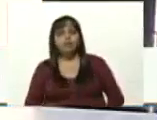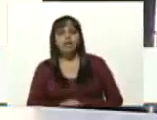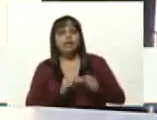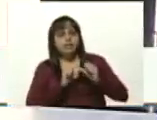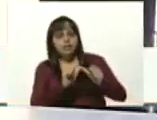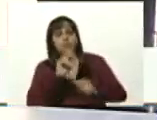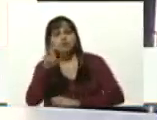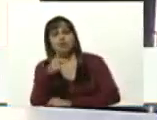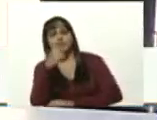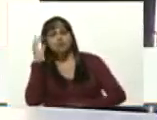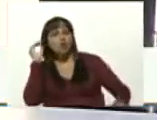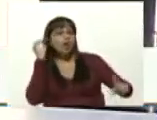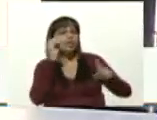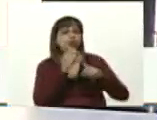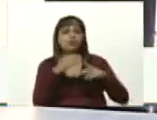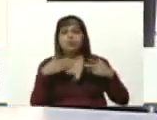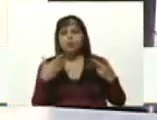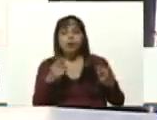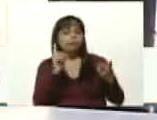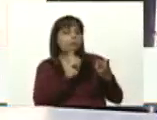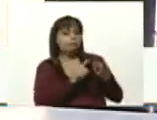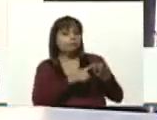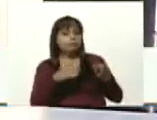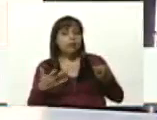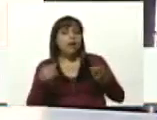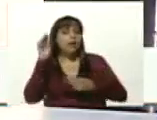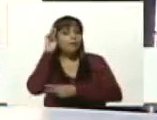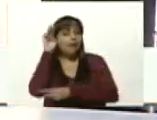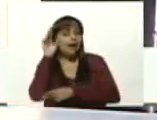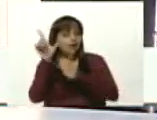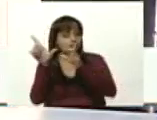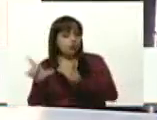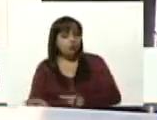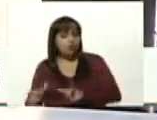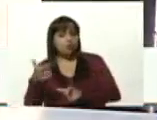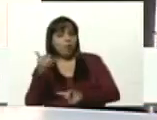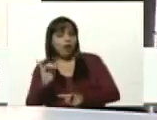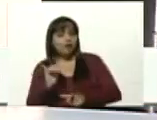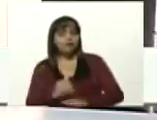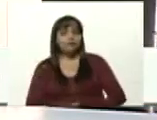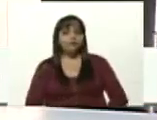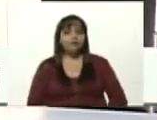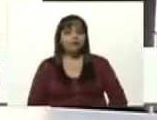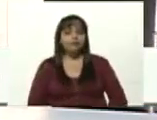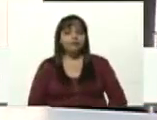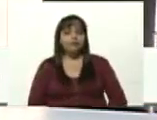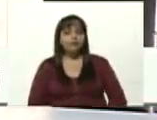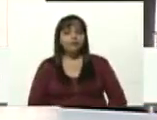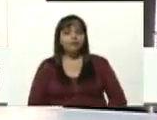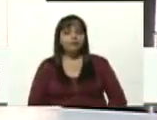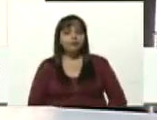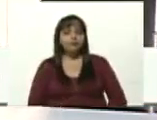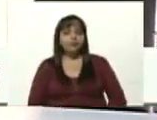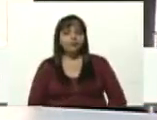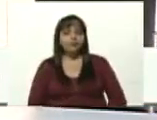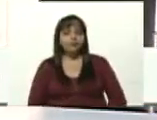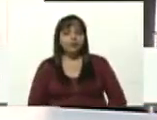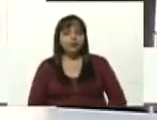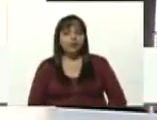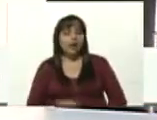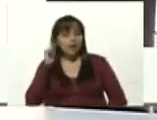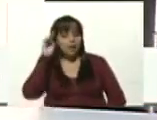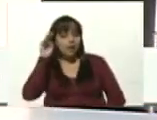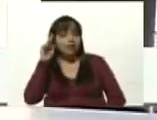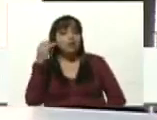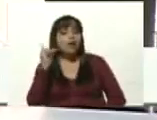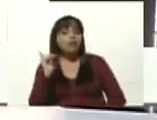con el segundo vértice que tiene que ver con el maestro que han sido los anónimos precisamente de toda esta pandemia el maestro ha